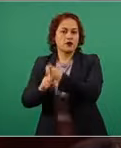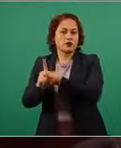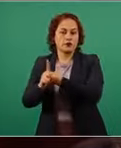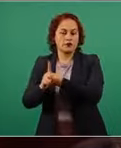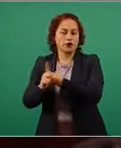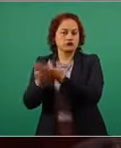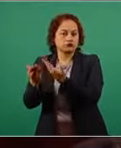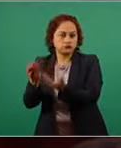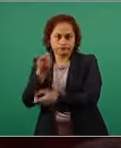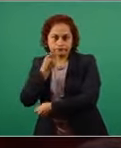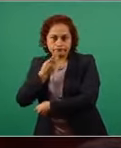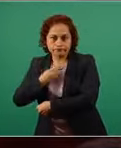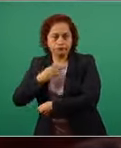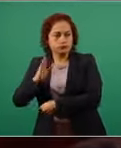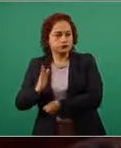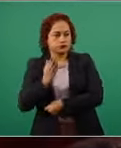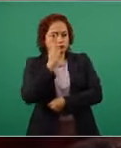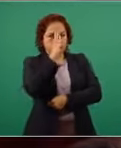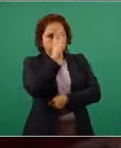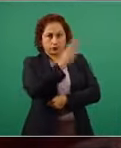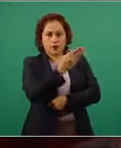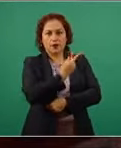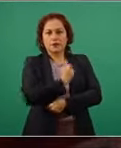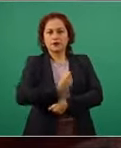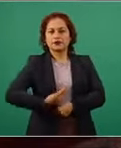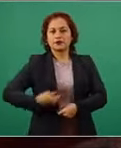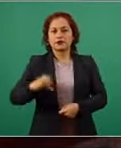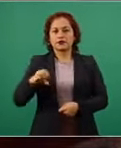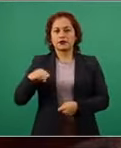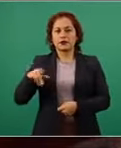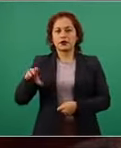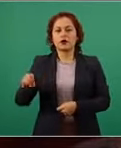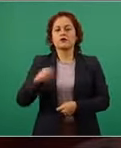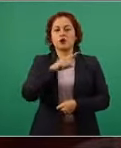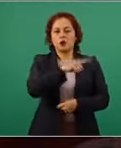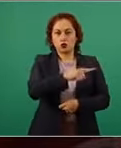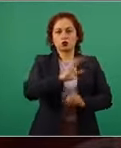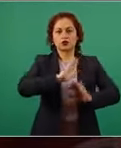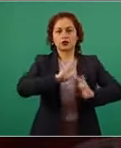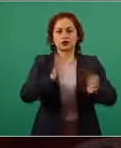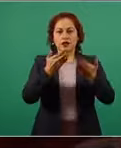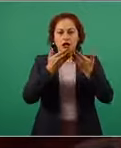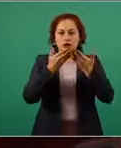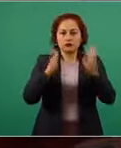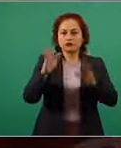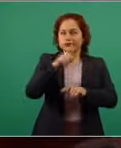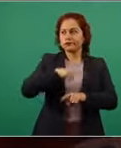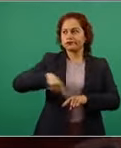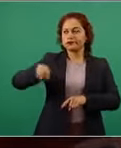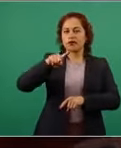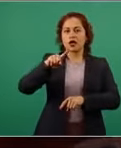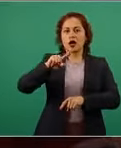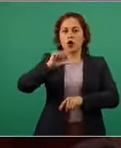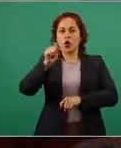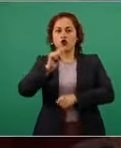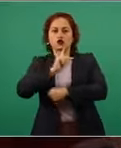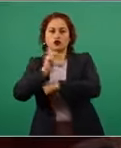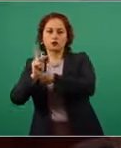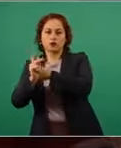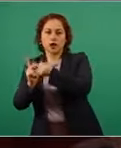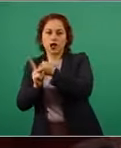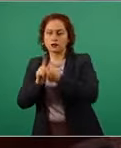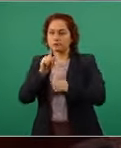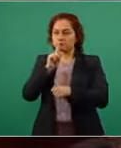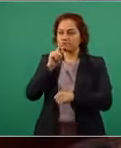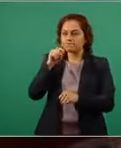Obrador usted a ver criticó la vacunación secreta para los de arriba en otros países qué medidas toma su gobierno para que eso